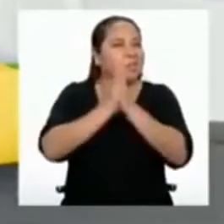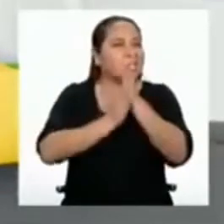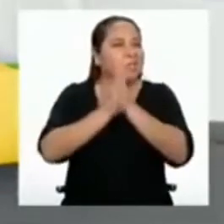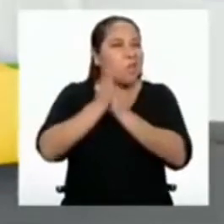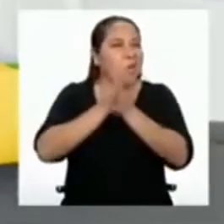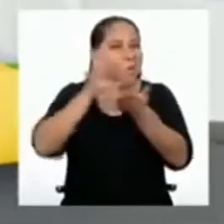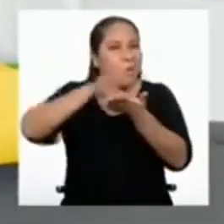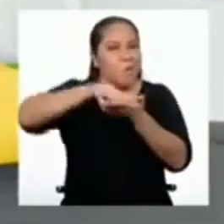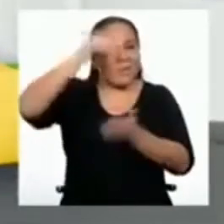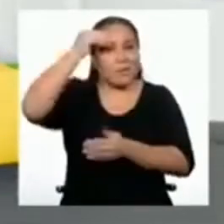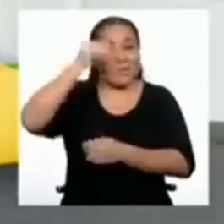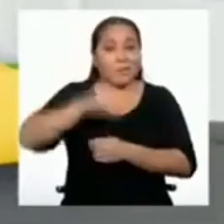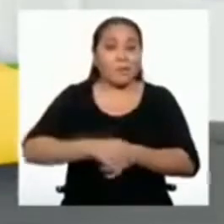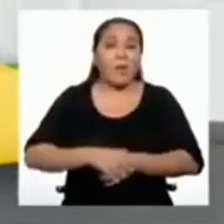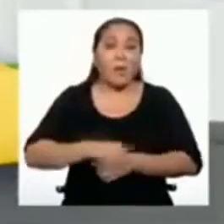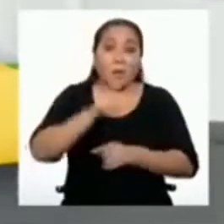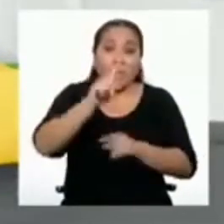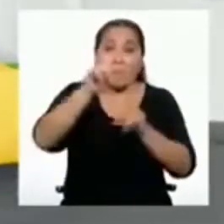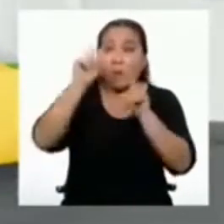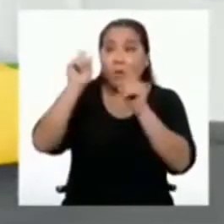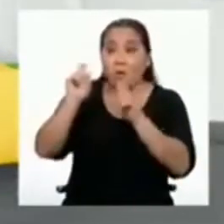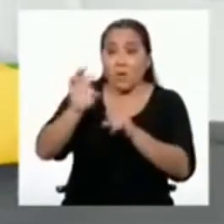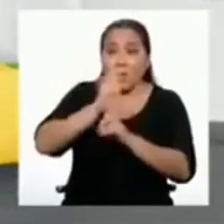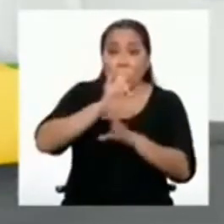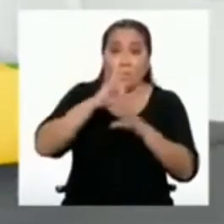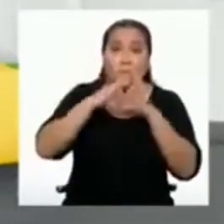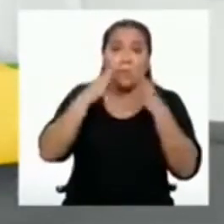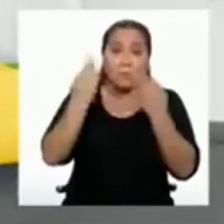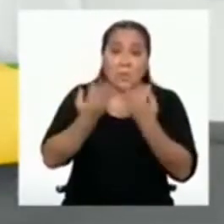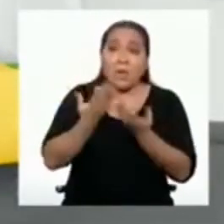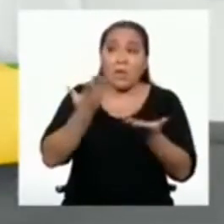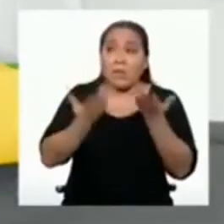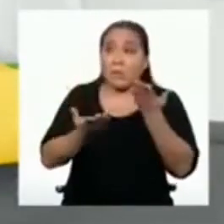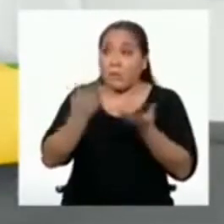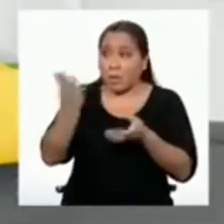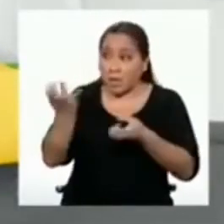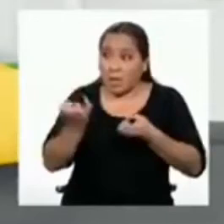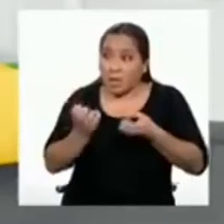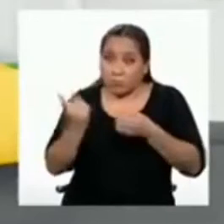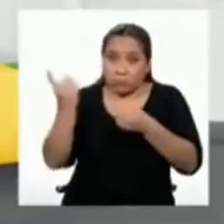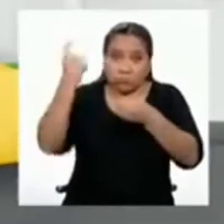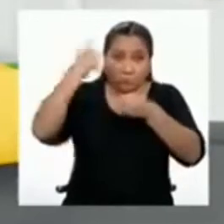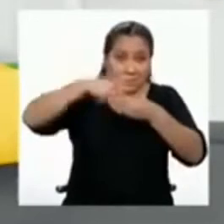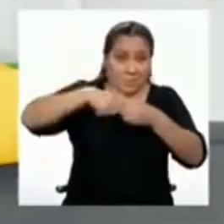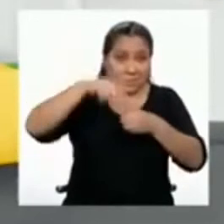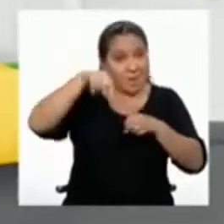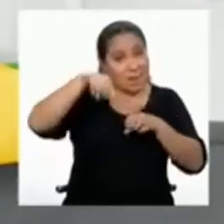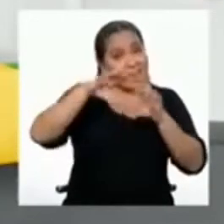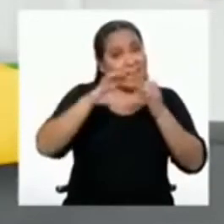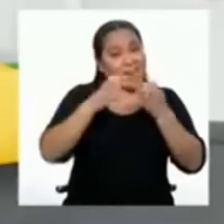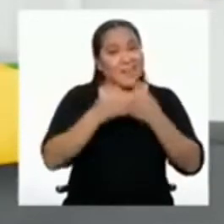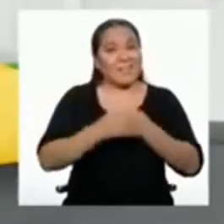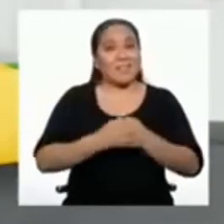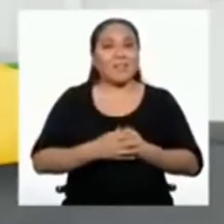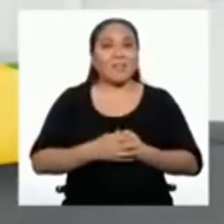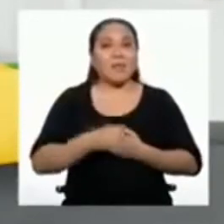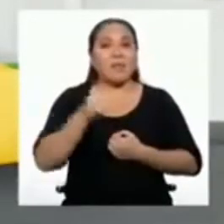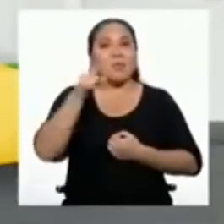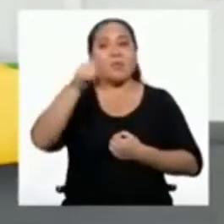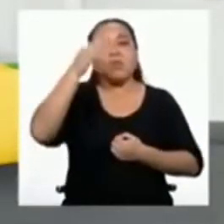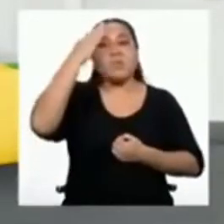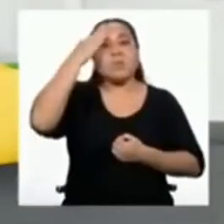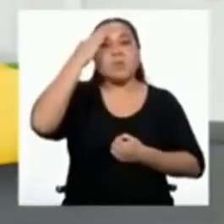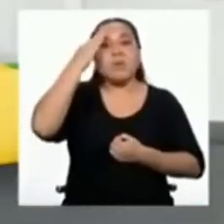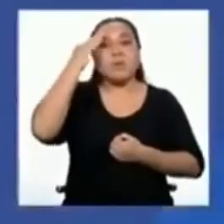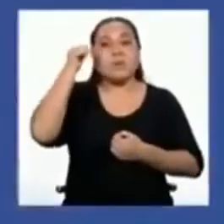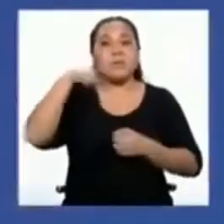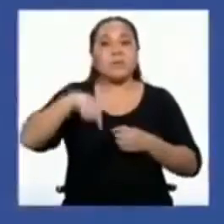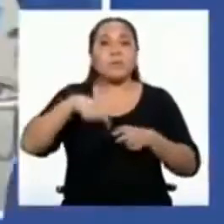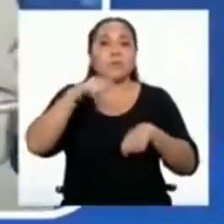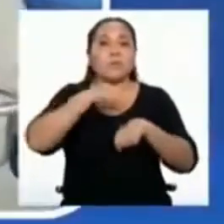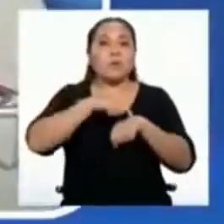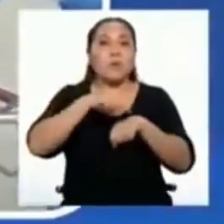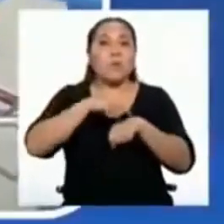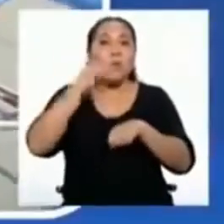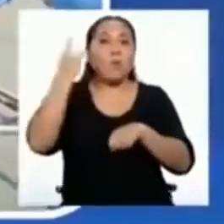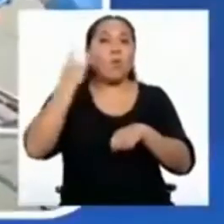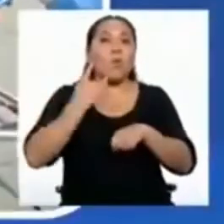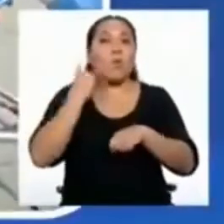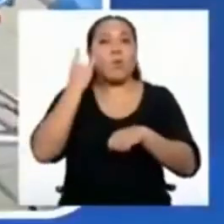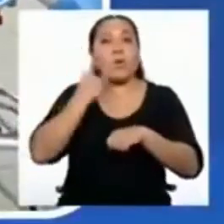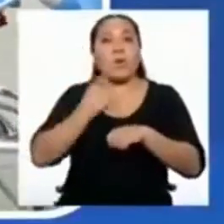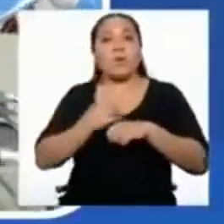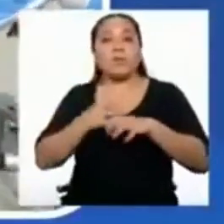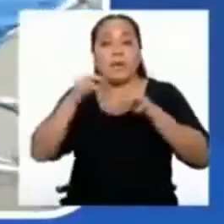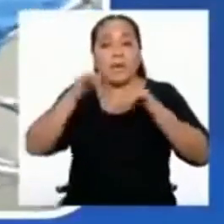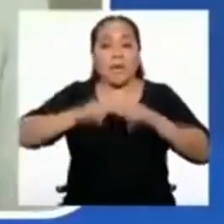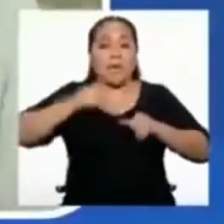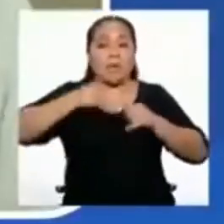preguntas también a las personas de tu familia si quieren unirse a la clase? Como sabes, nos encontramos en un estado de emergencia y